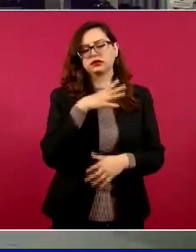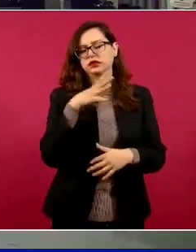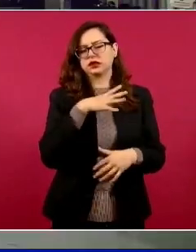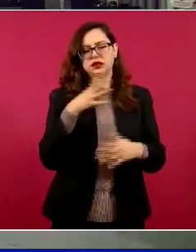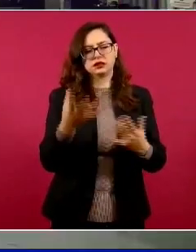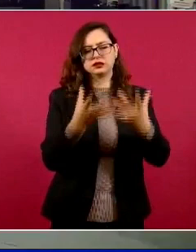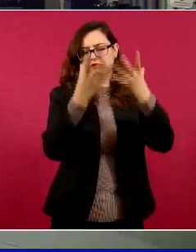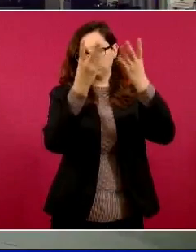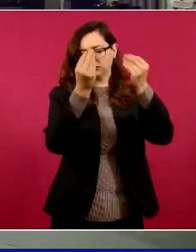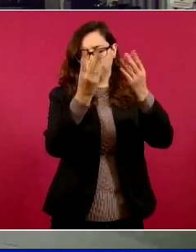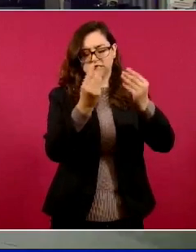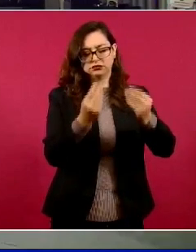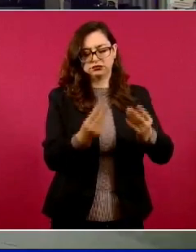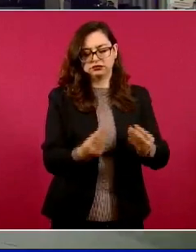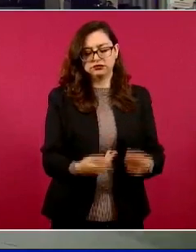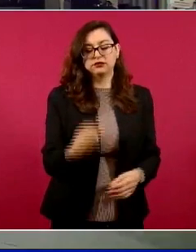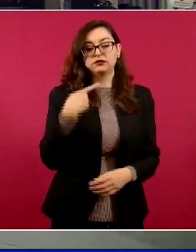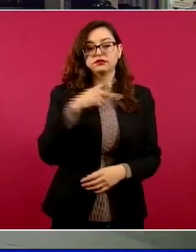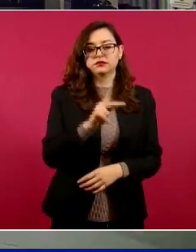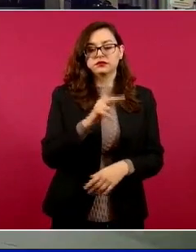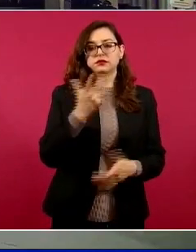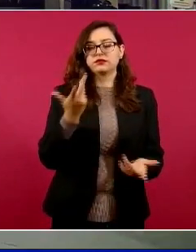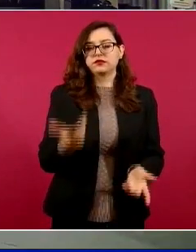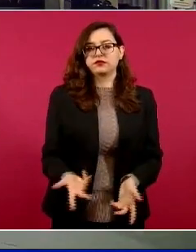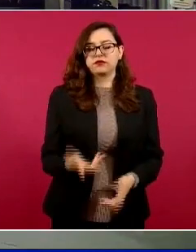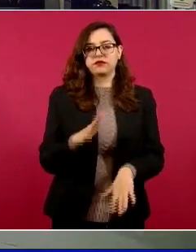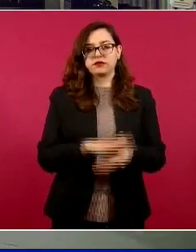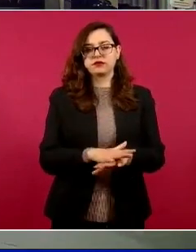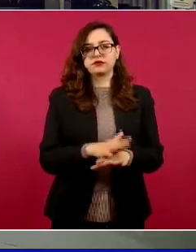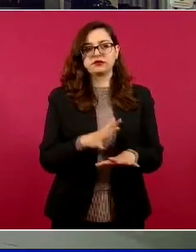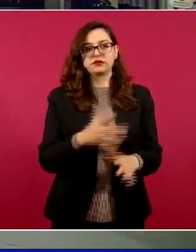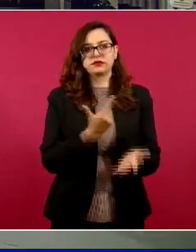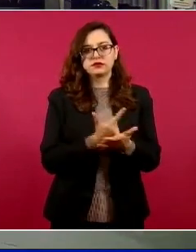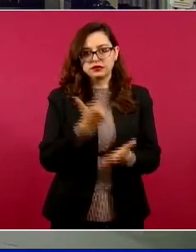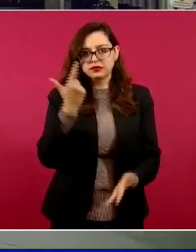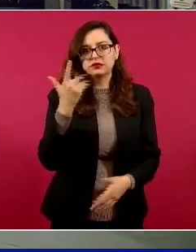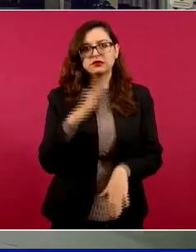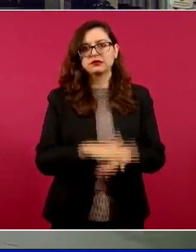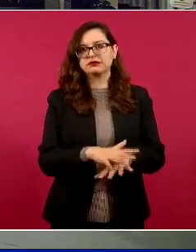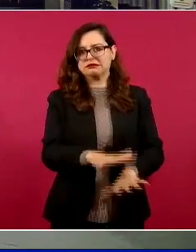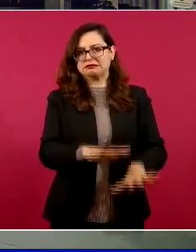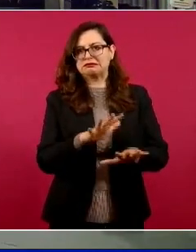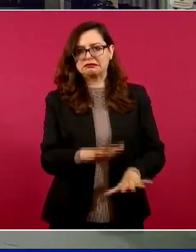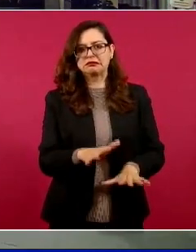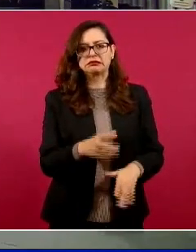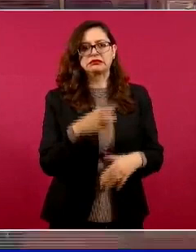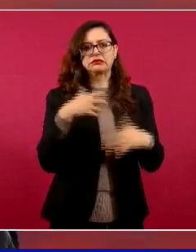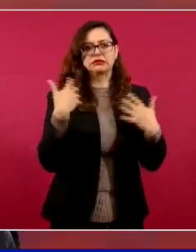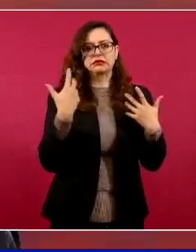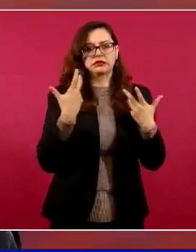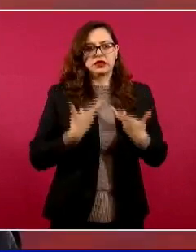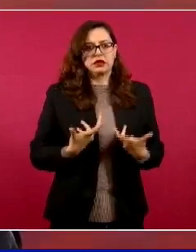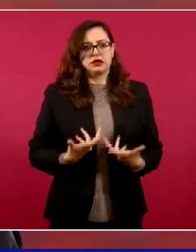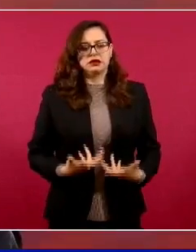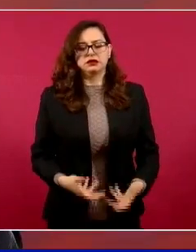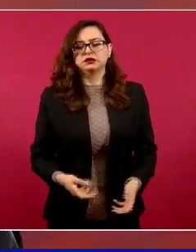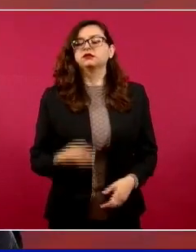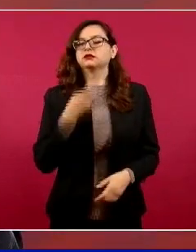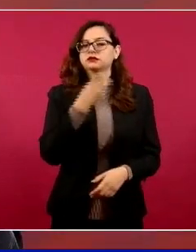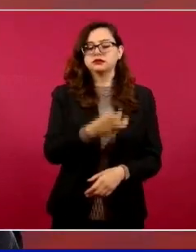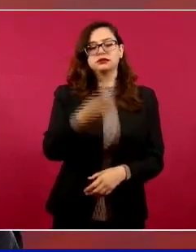se aclaran siempre. No aceptamos